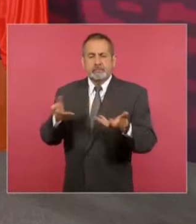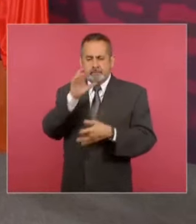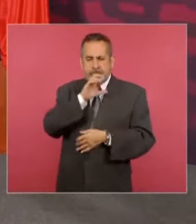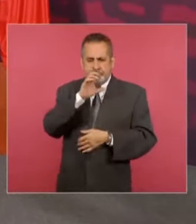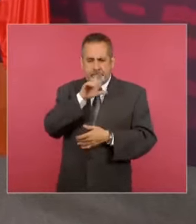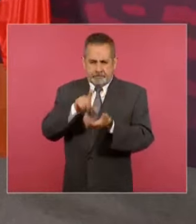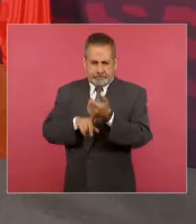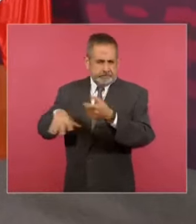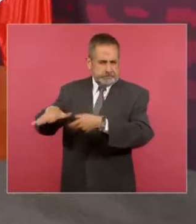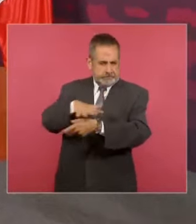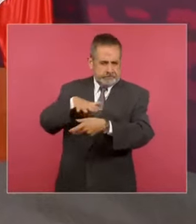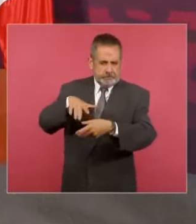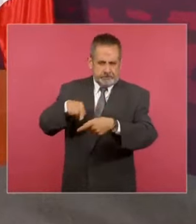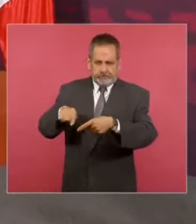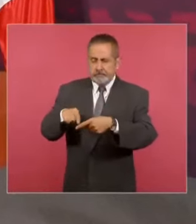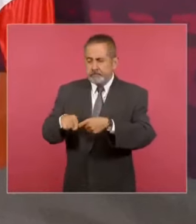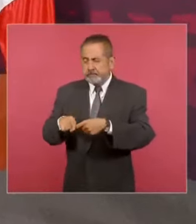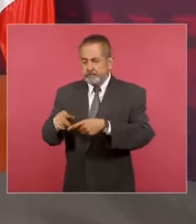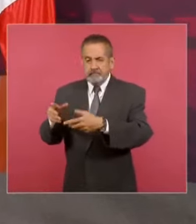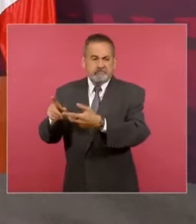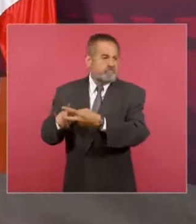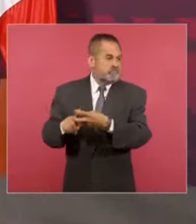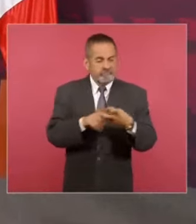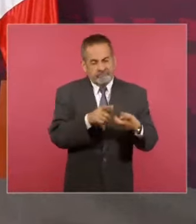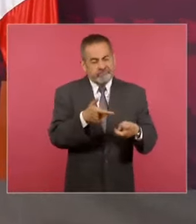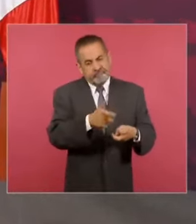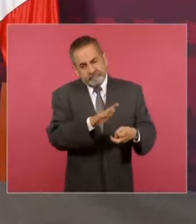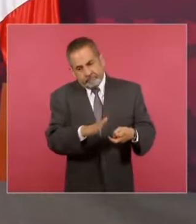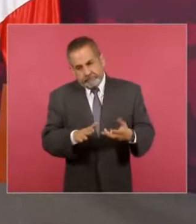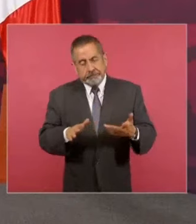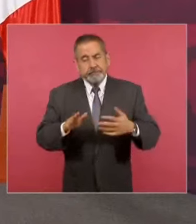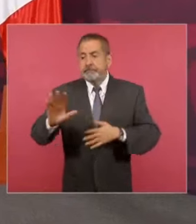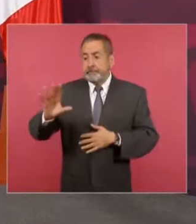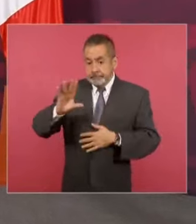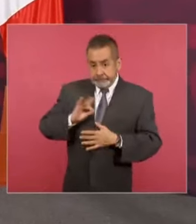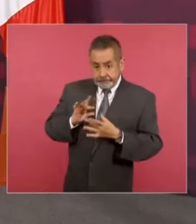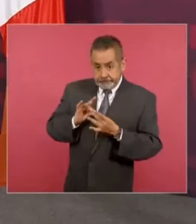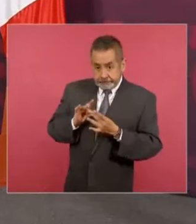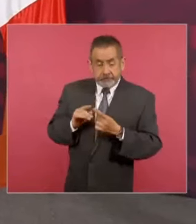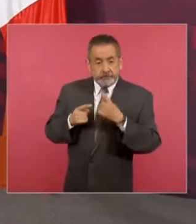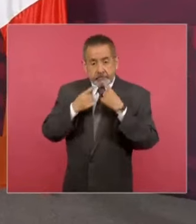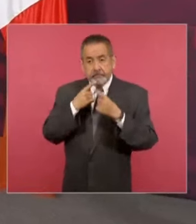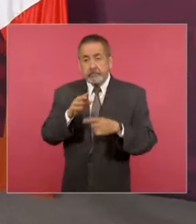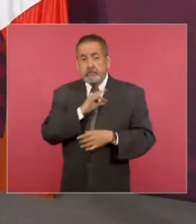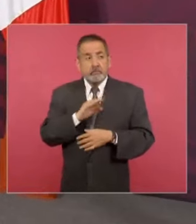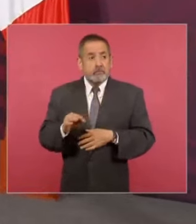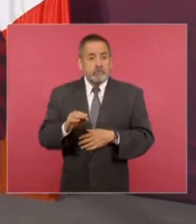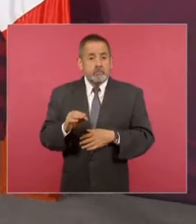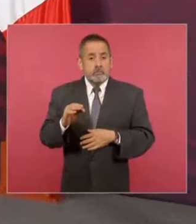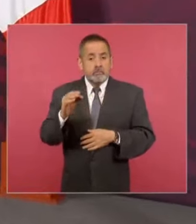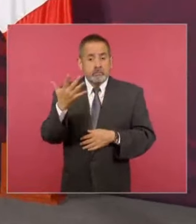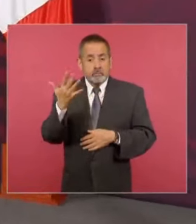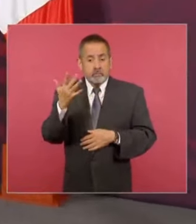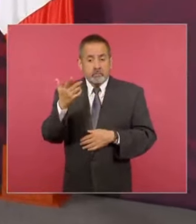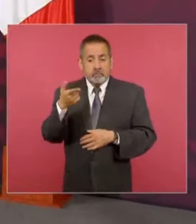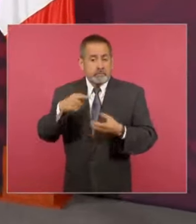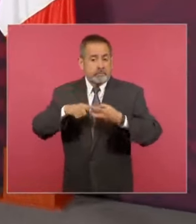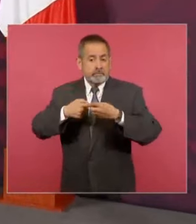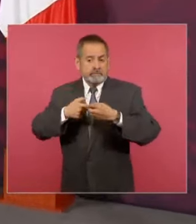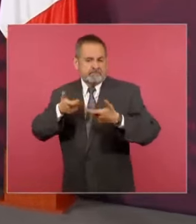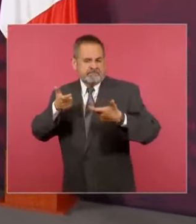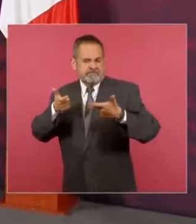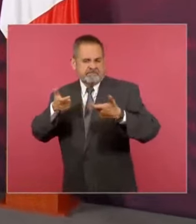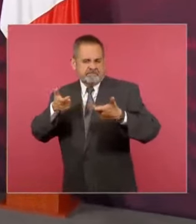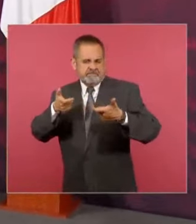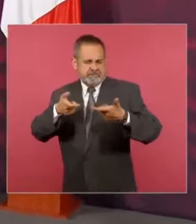Nos comentaban respecto a esta agresión de cerca de 50 impactos de arma de fuego.